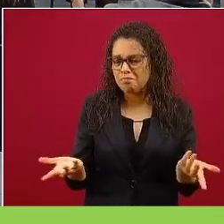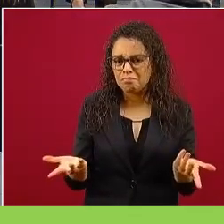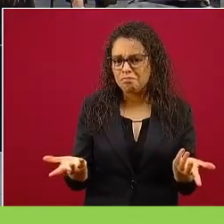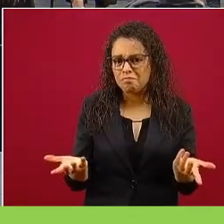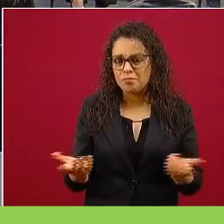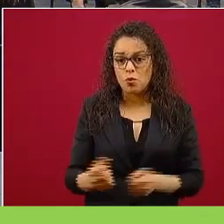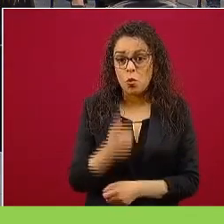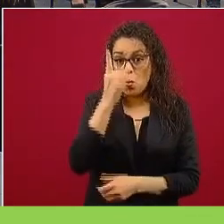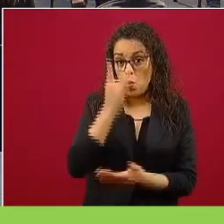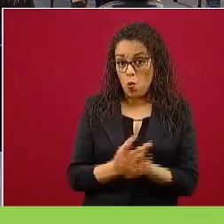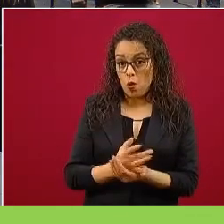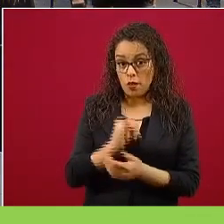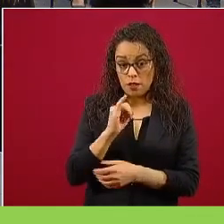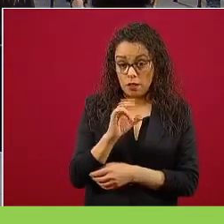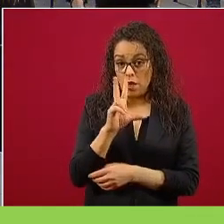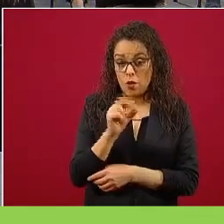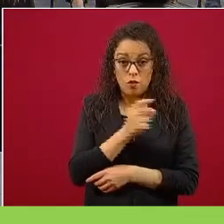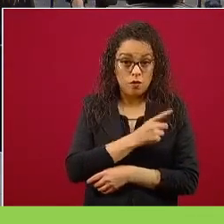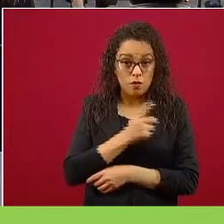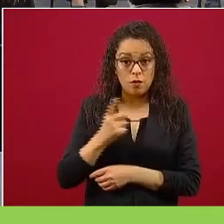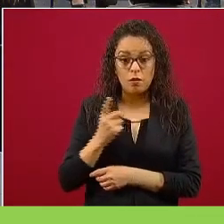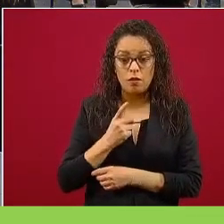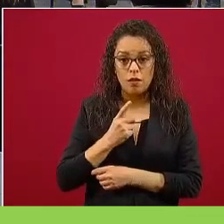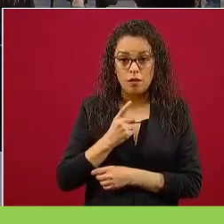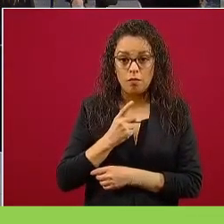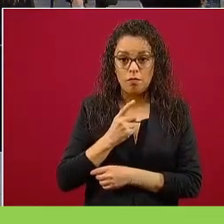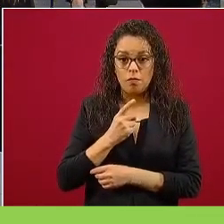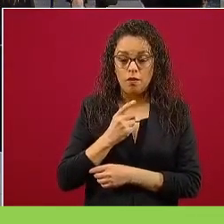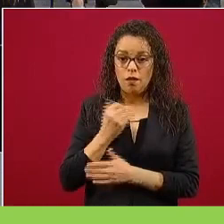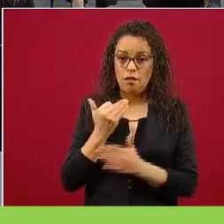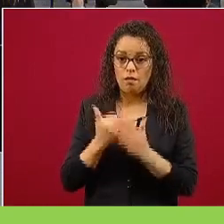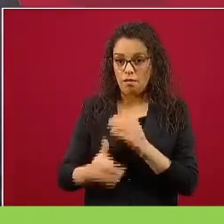es el insulto,